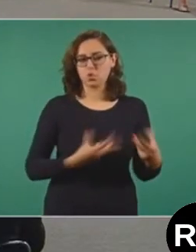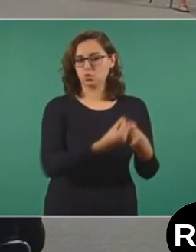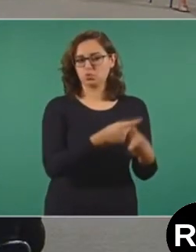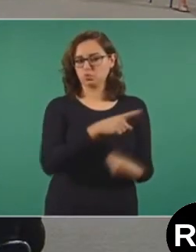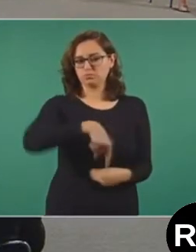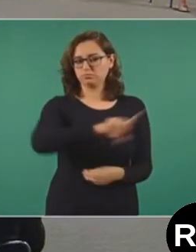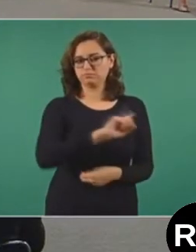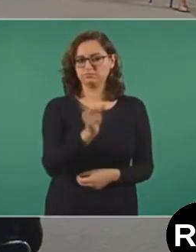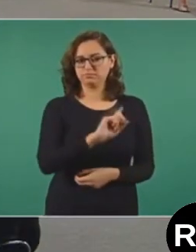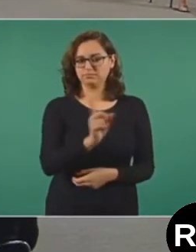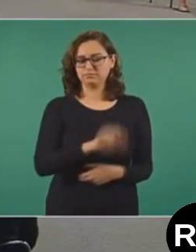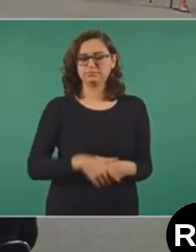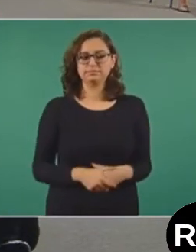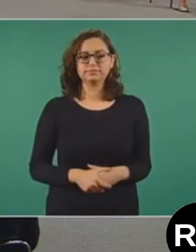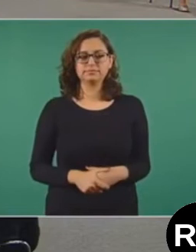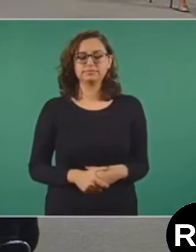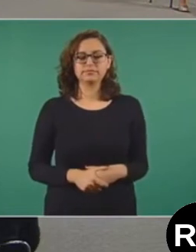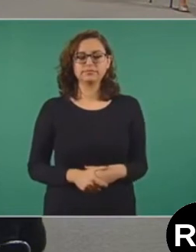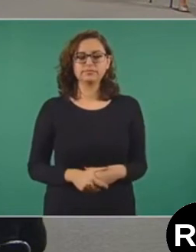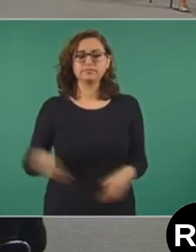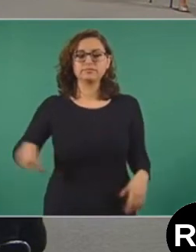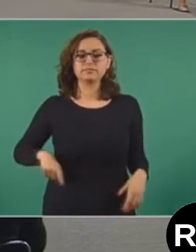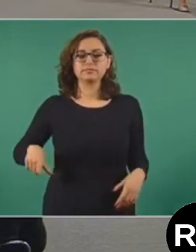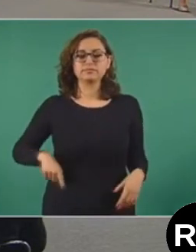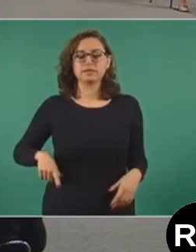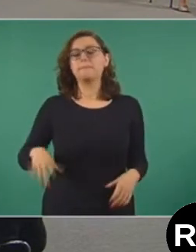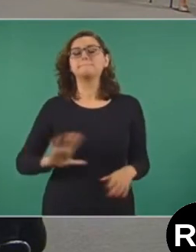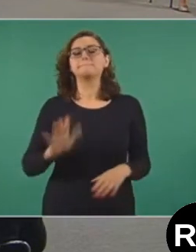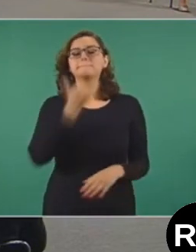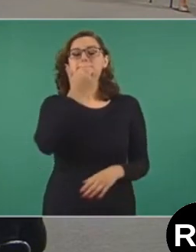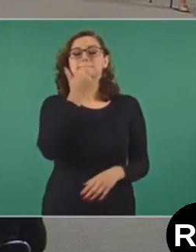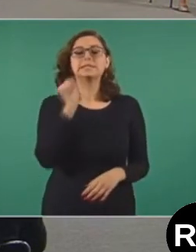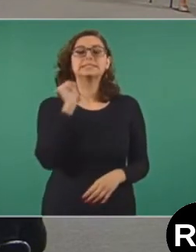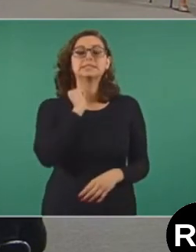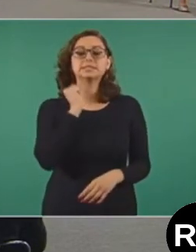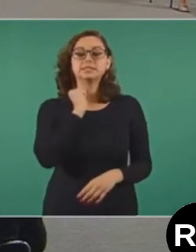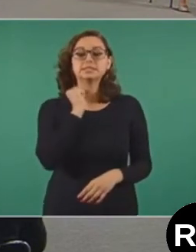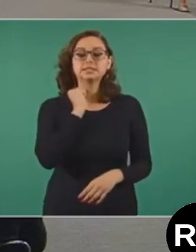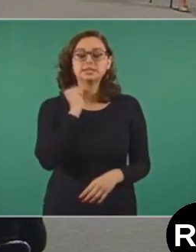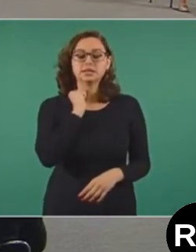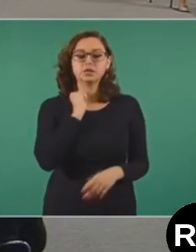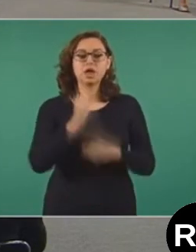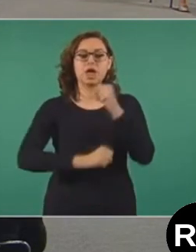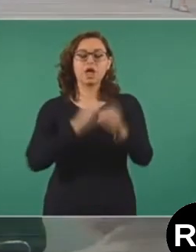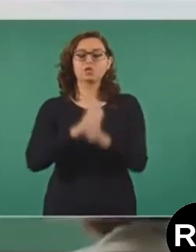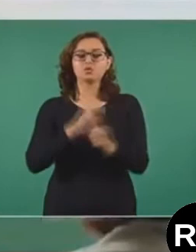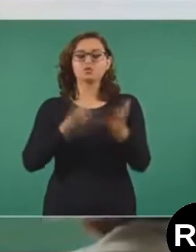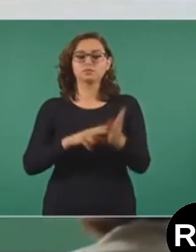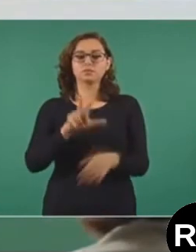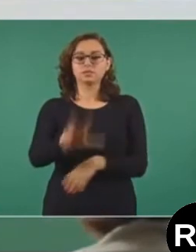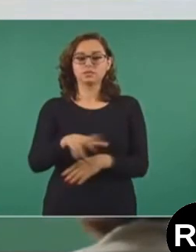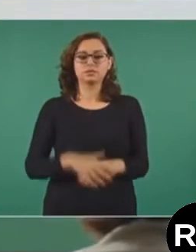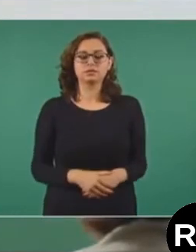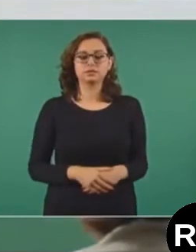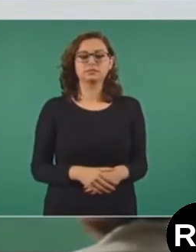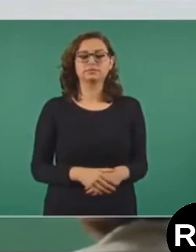Pero, miren, para gobernador, digo, para senador, en el 18, Juan